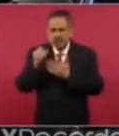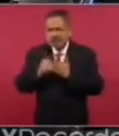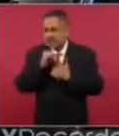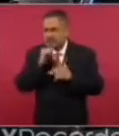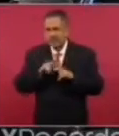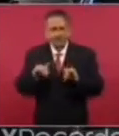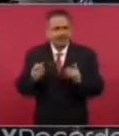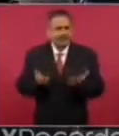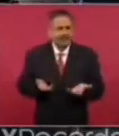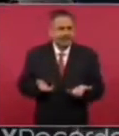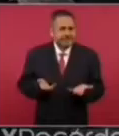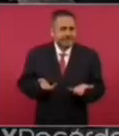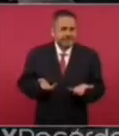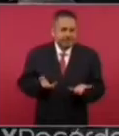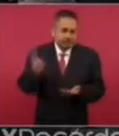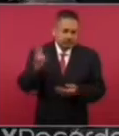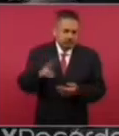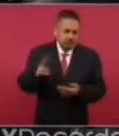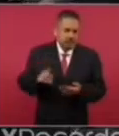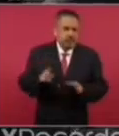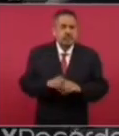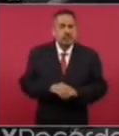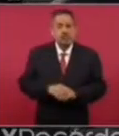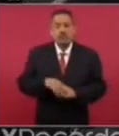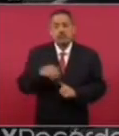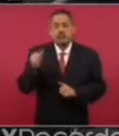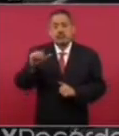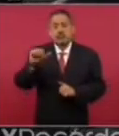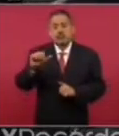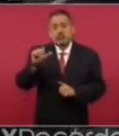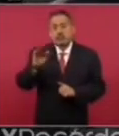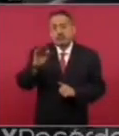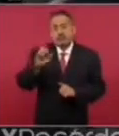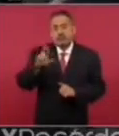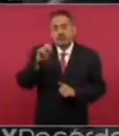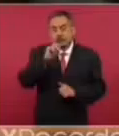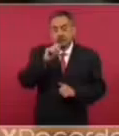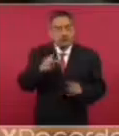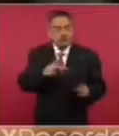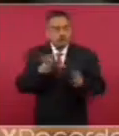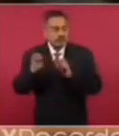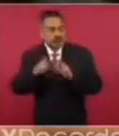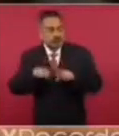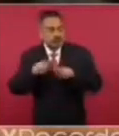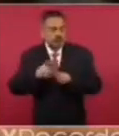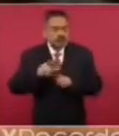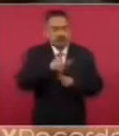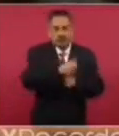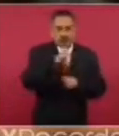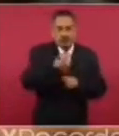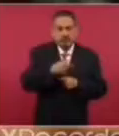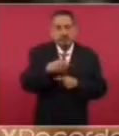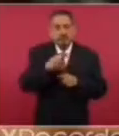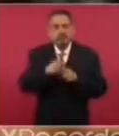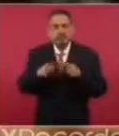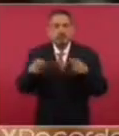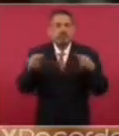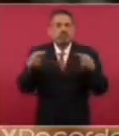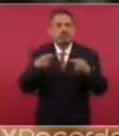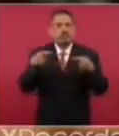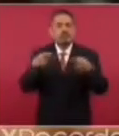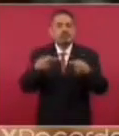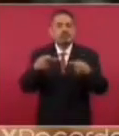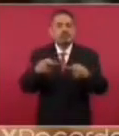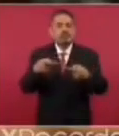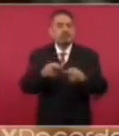como son. Y, pues, Alparo, otro que está saqueando al Estado, pues, le dijo, no te va a dar nada. Y de ahí empezaron los problemas.